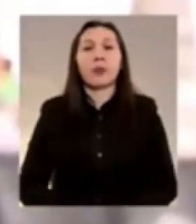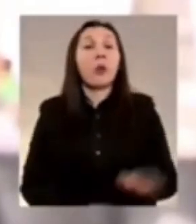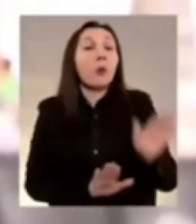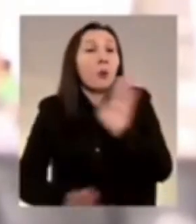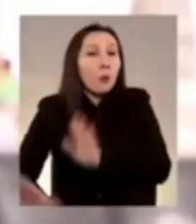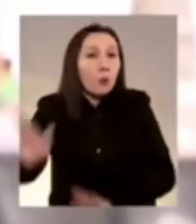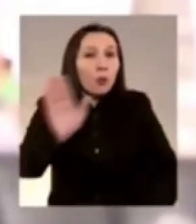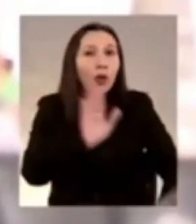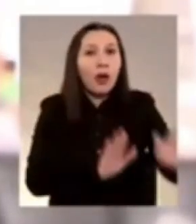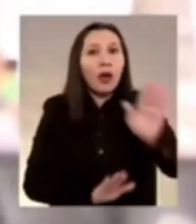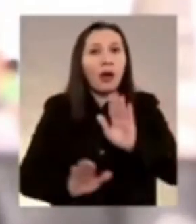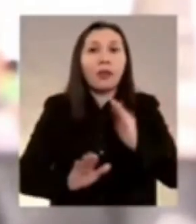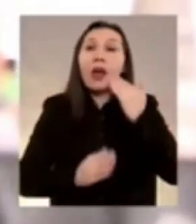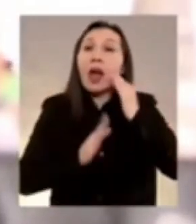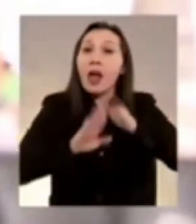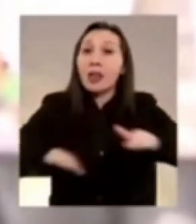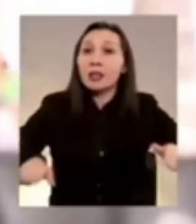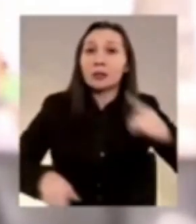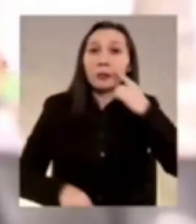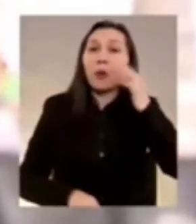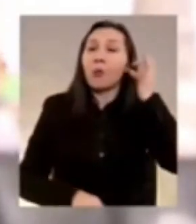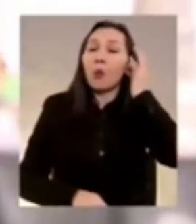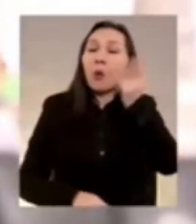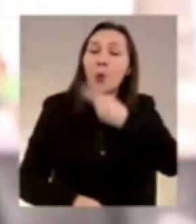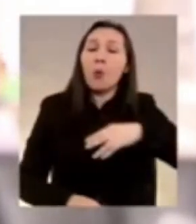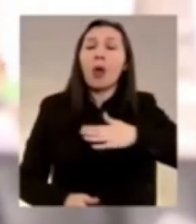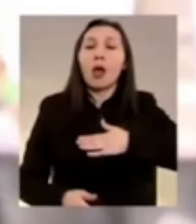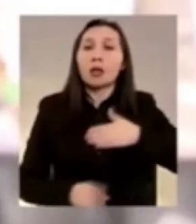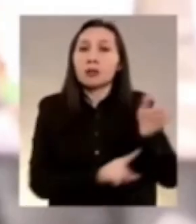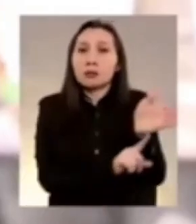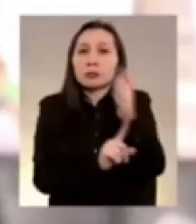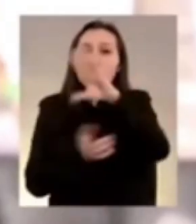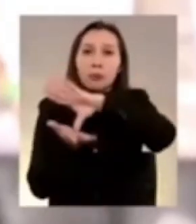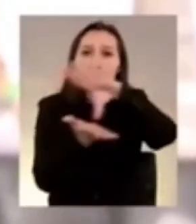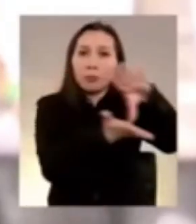cuidado de los niños y niñas de nuestras patrias.